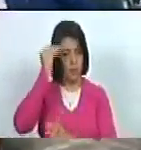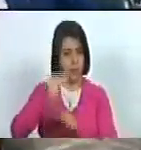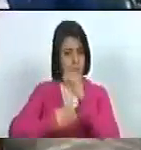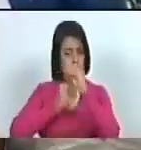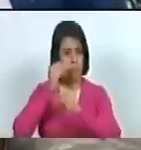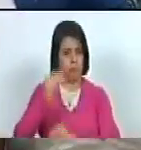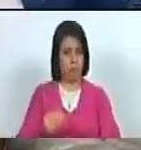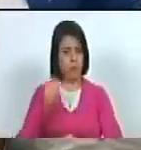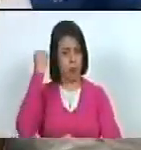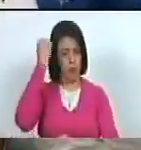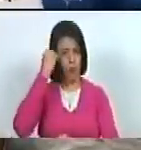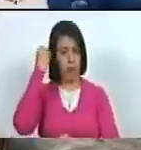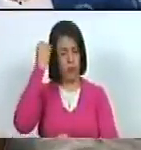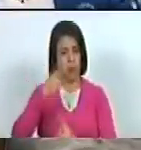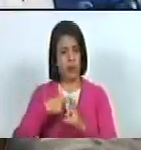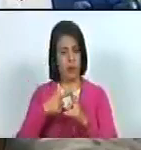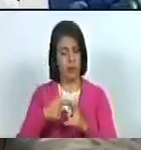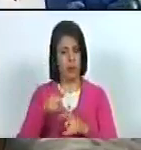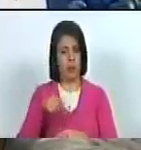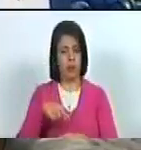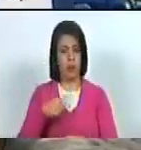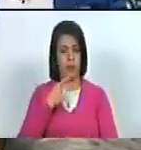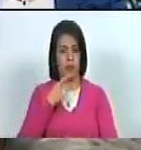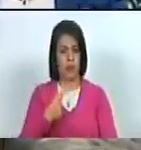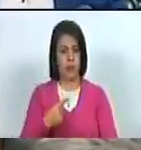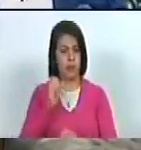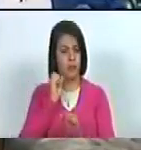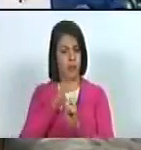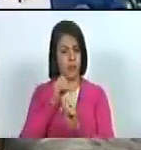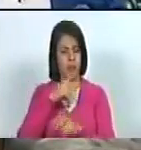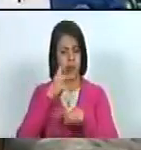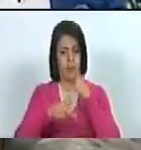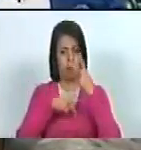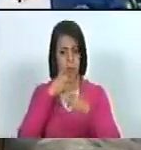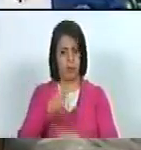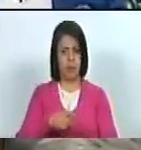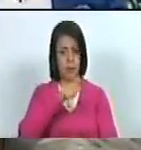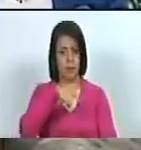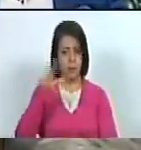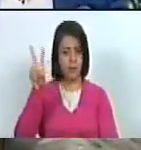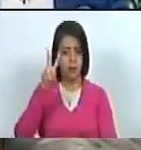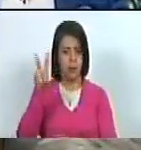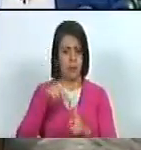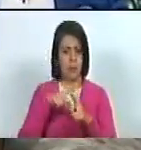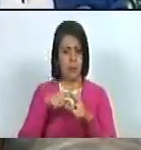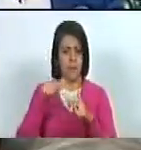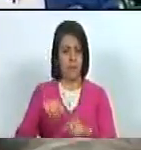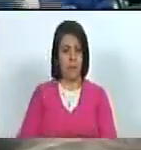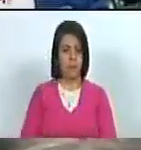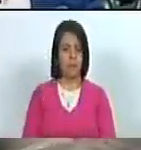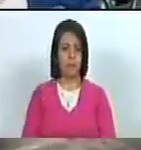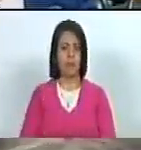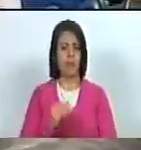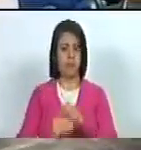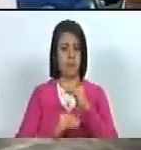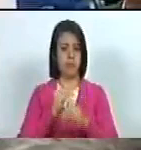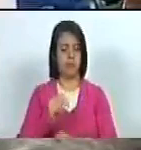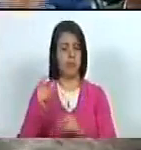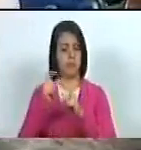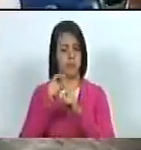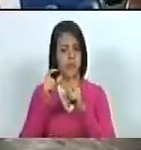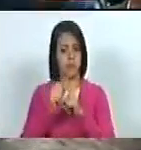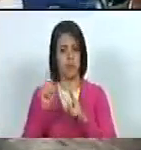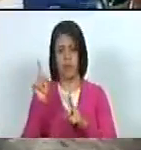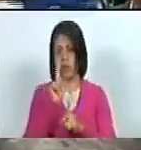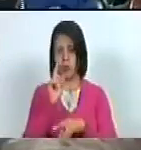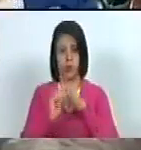generadora de opiniones y generadora del discurso político de los venezolanos y las venezolanas, a que ese término